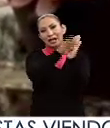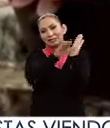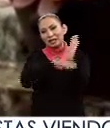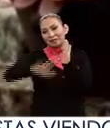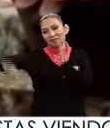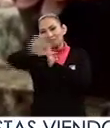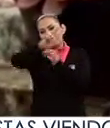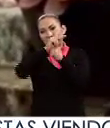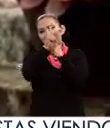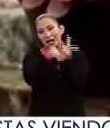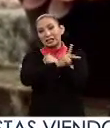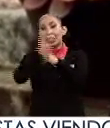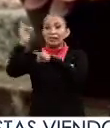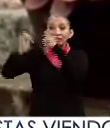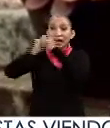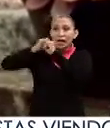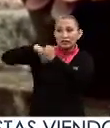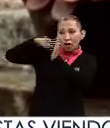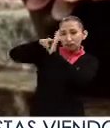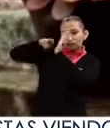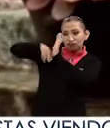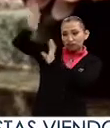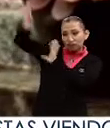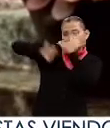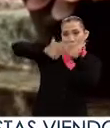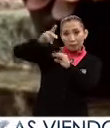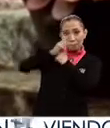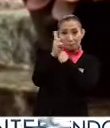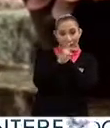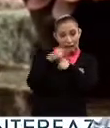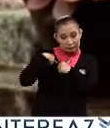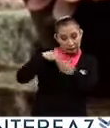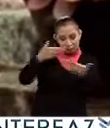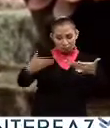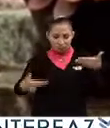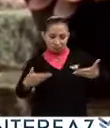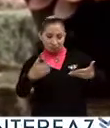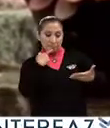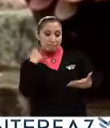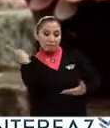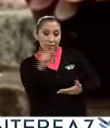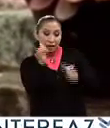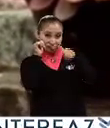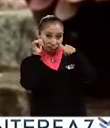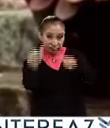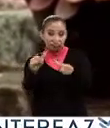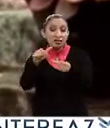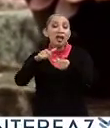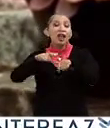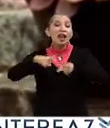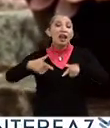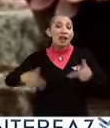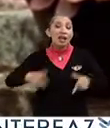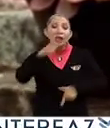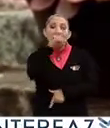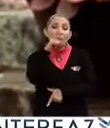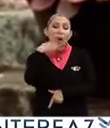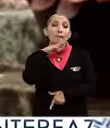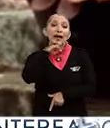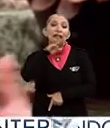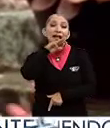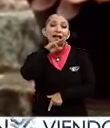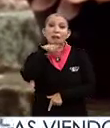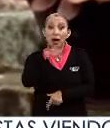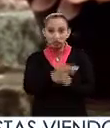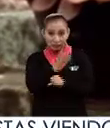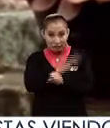nacional e internacional en nuestros países mandan la atención de la lengua materna, pero